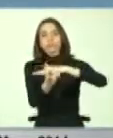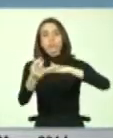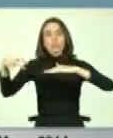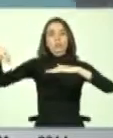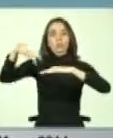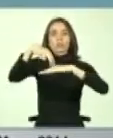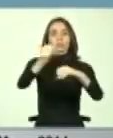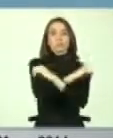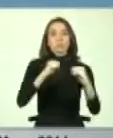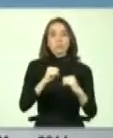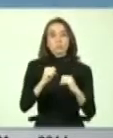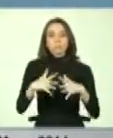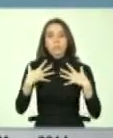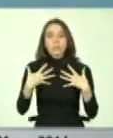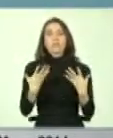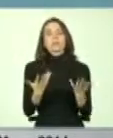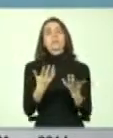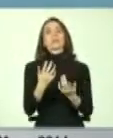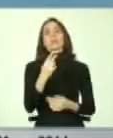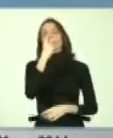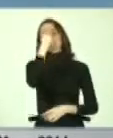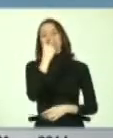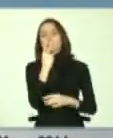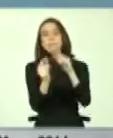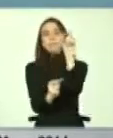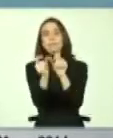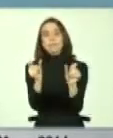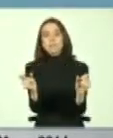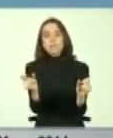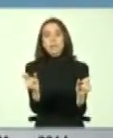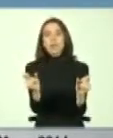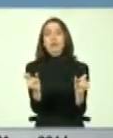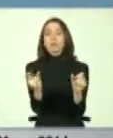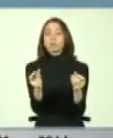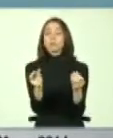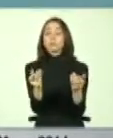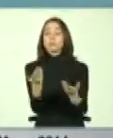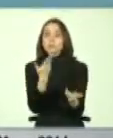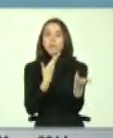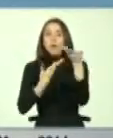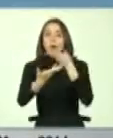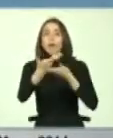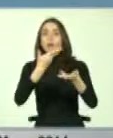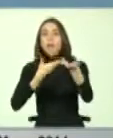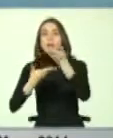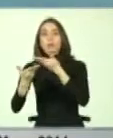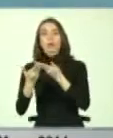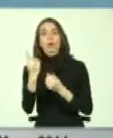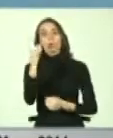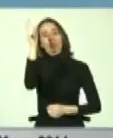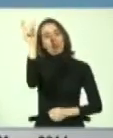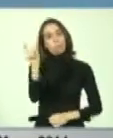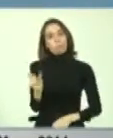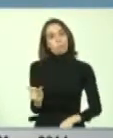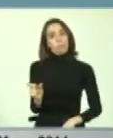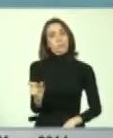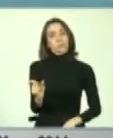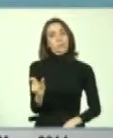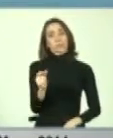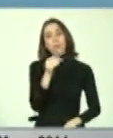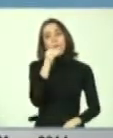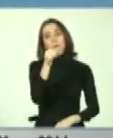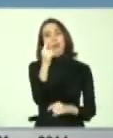ciegos, en fin. Yo diría que fue un intercambio, pero ahí alguien dijo una